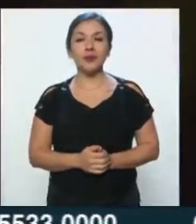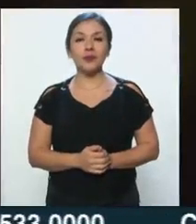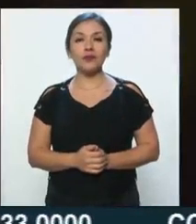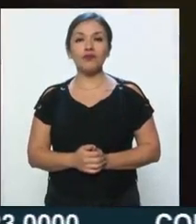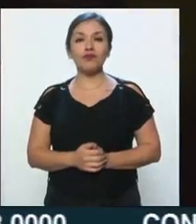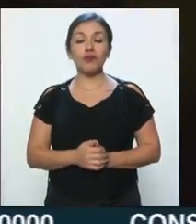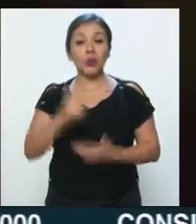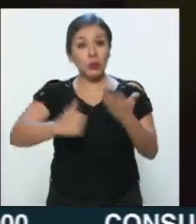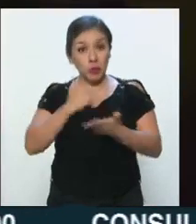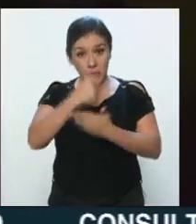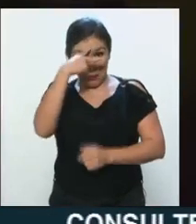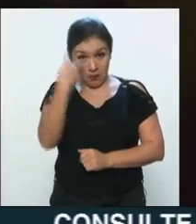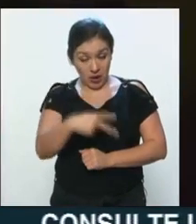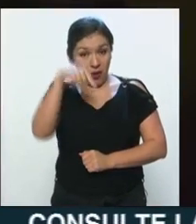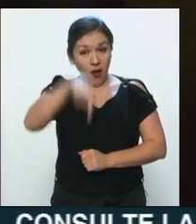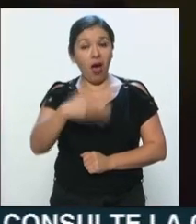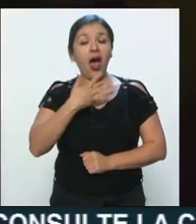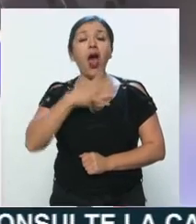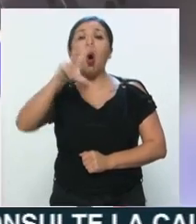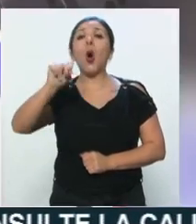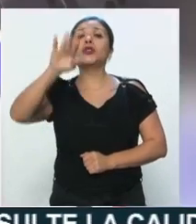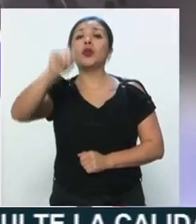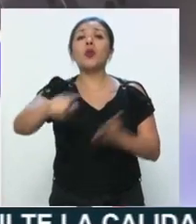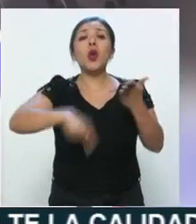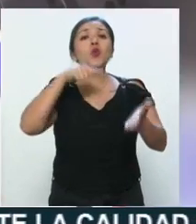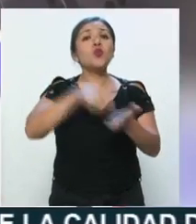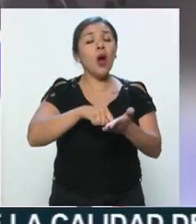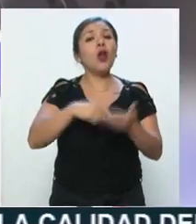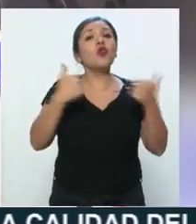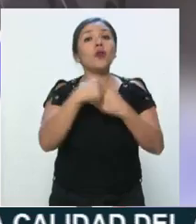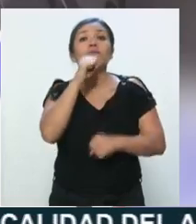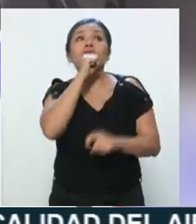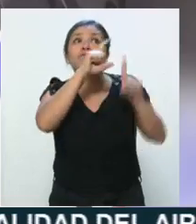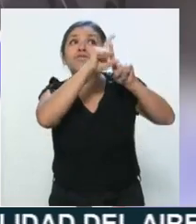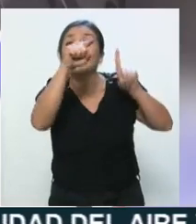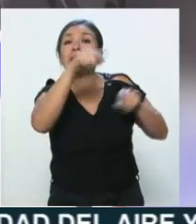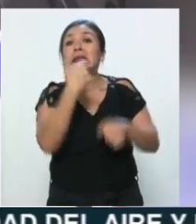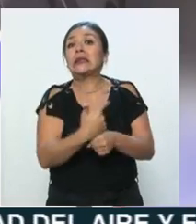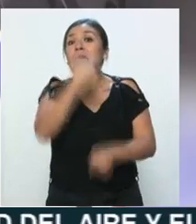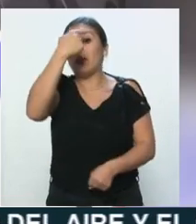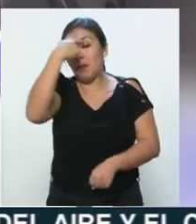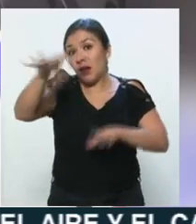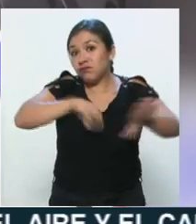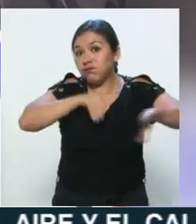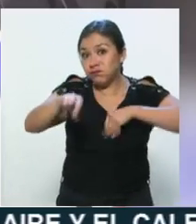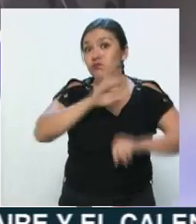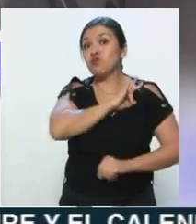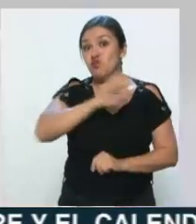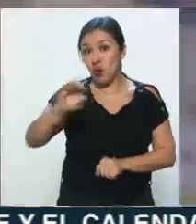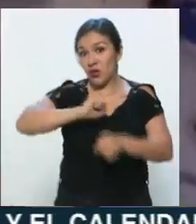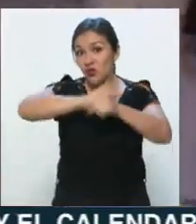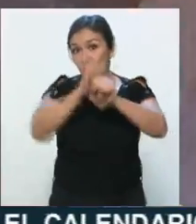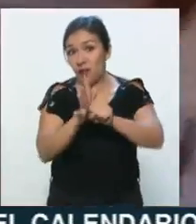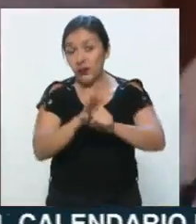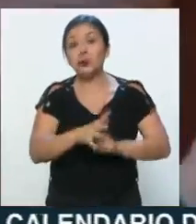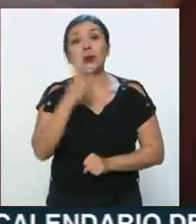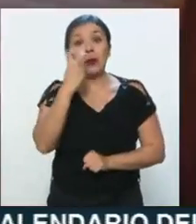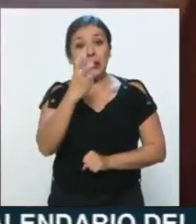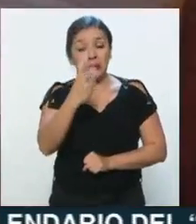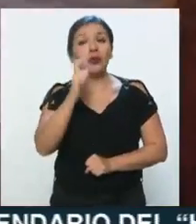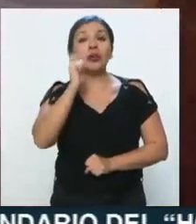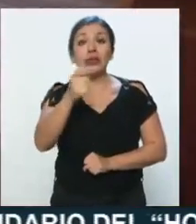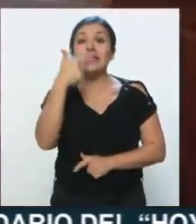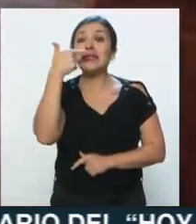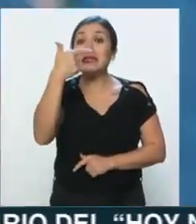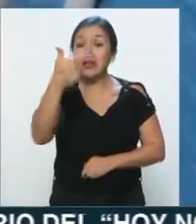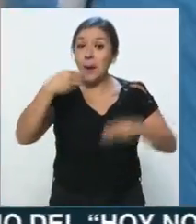La Ciudad de México cuenta con 89 espacios públicos señalizados como zonas de alto riesgo de contagio COVID-19. Siete son